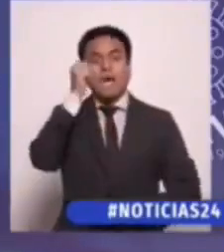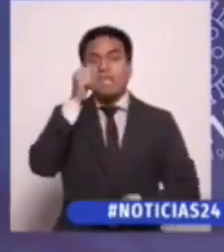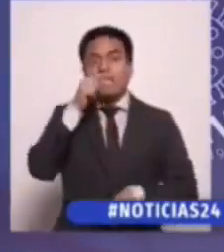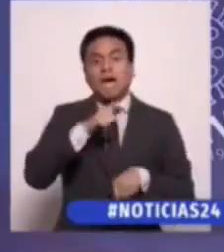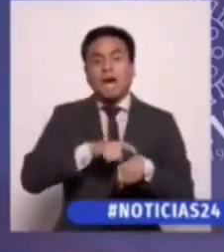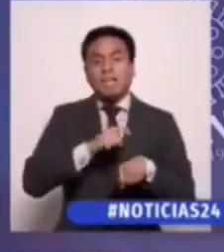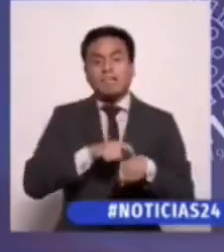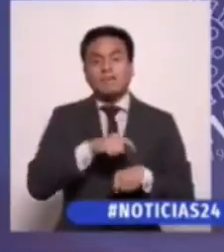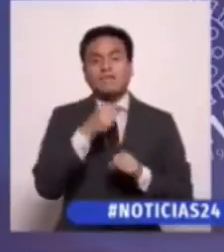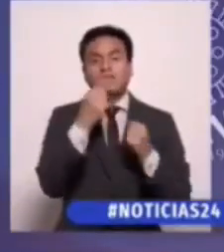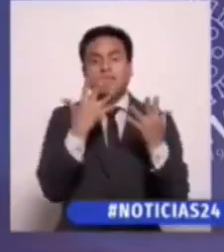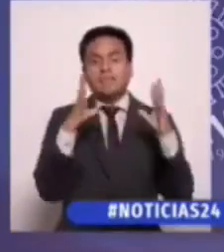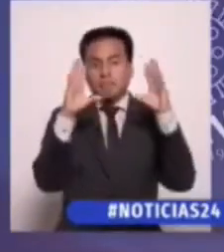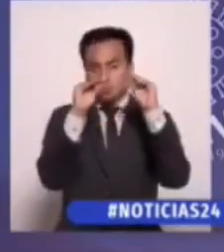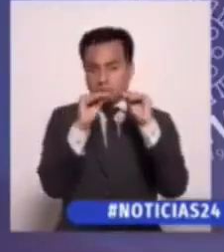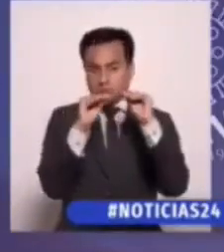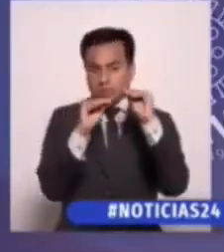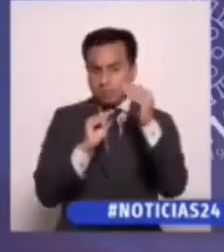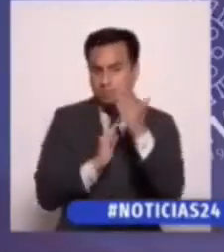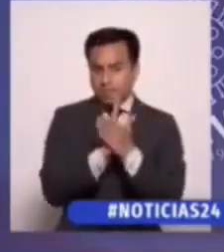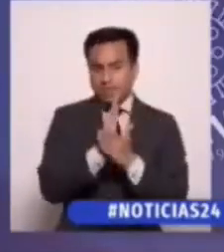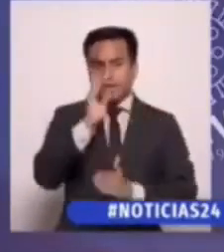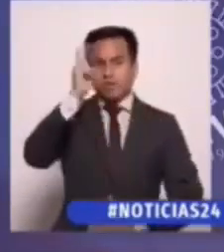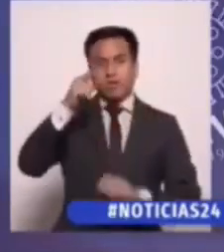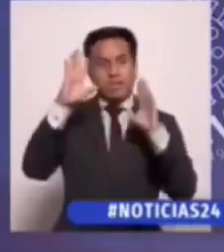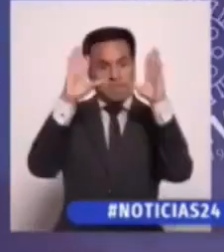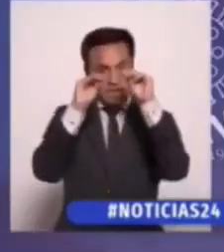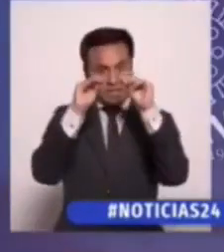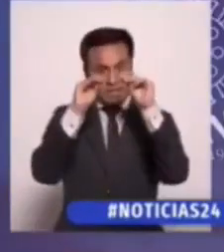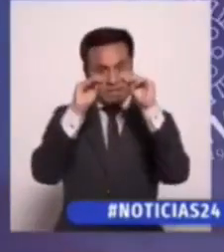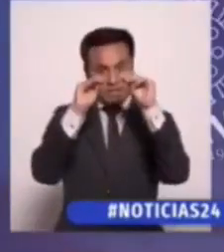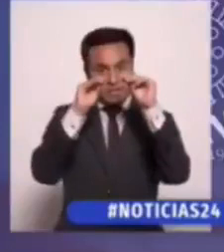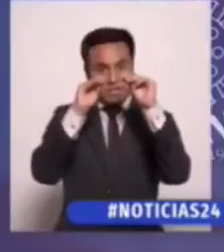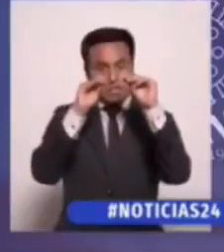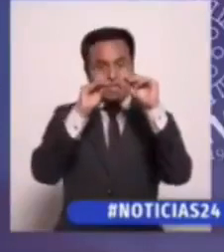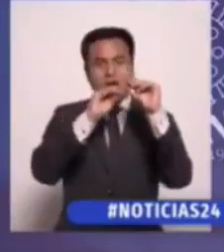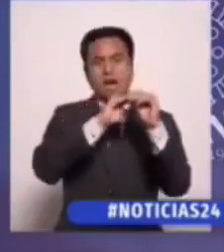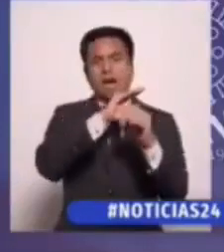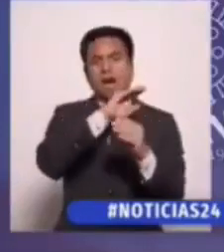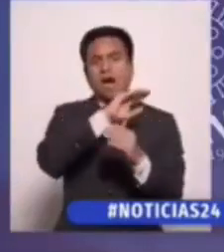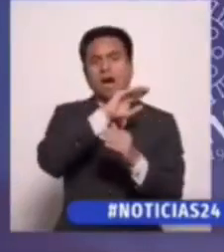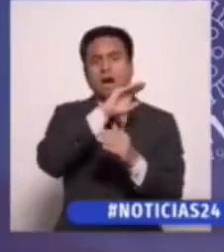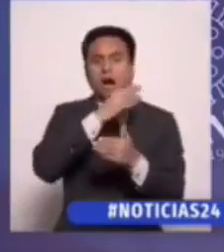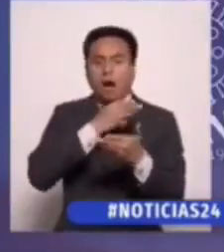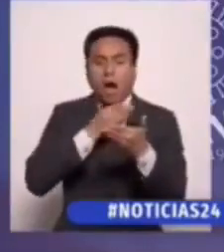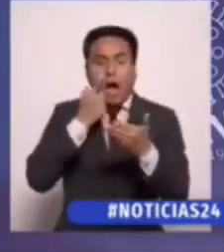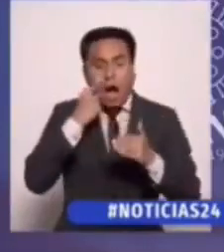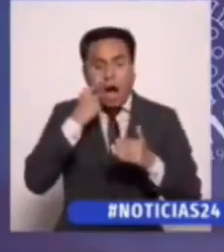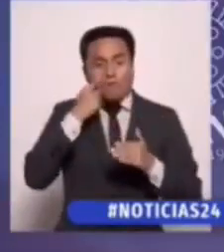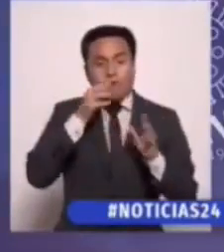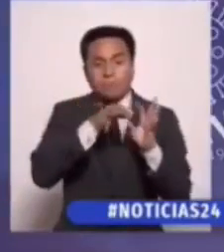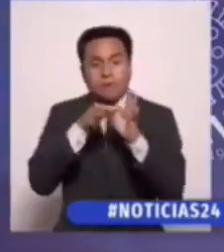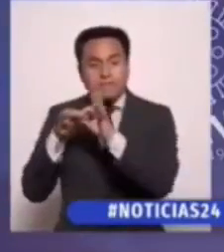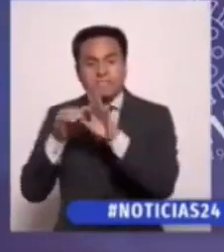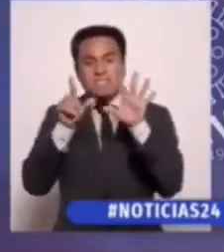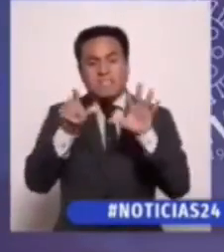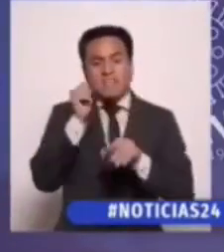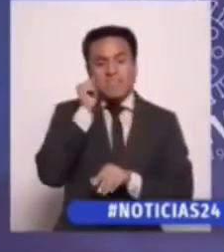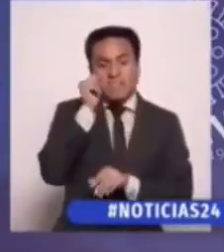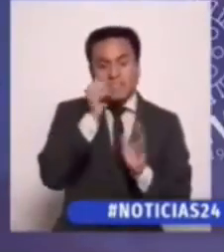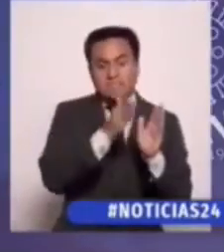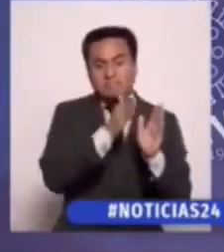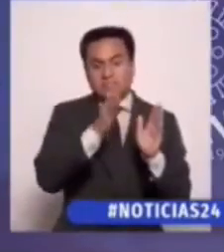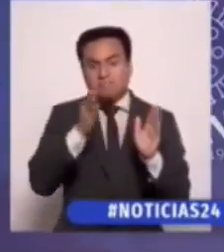las 22 horas que se inicia el toque de queda y por un plazo renovable de 7 días,